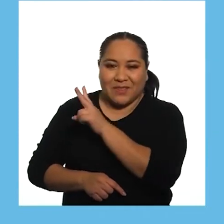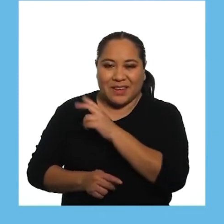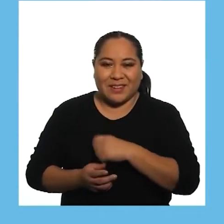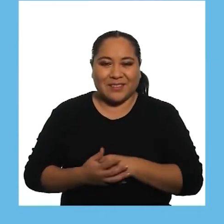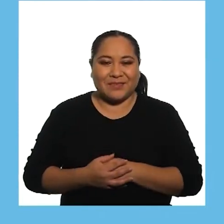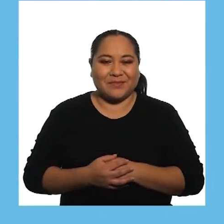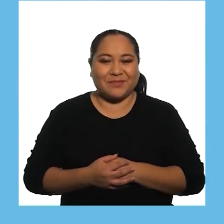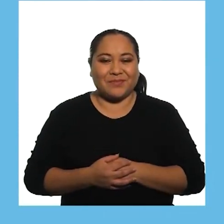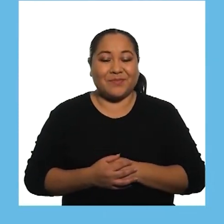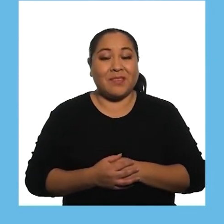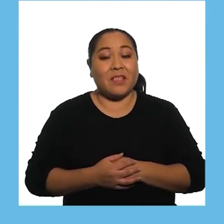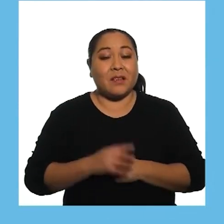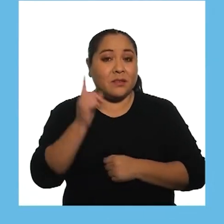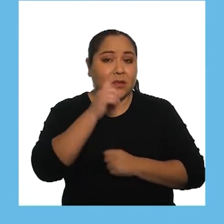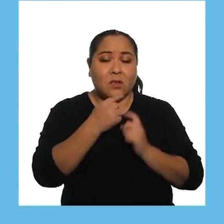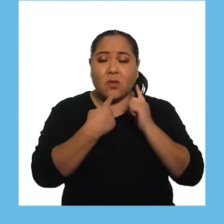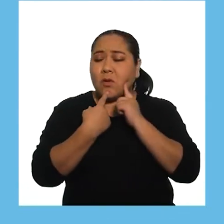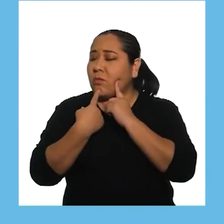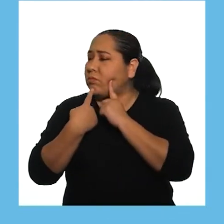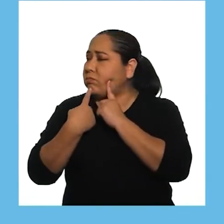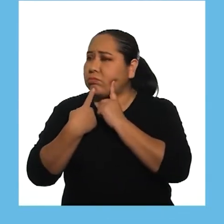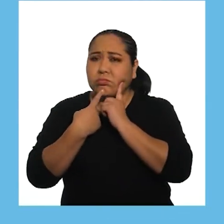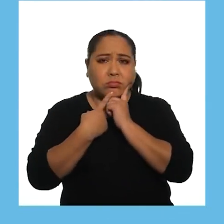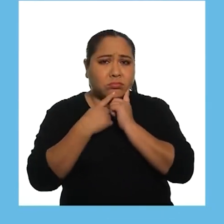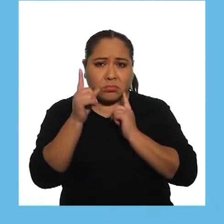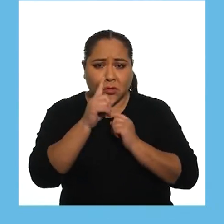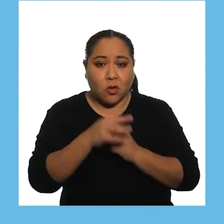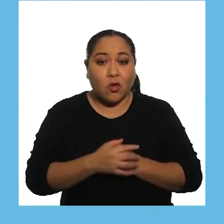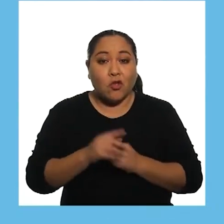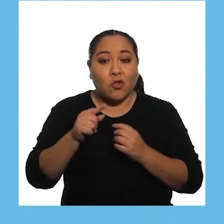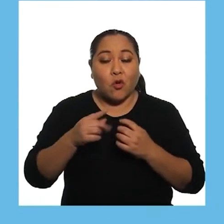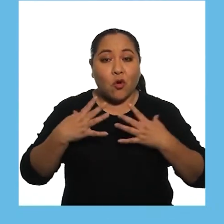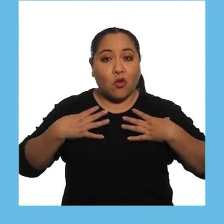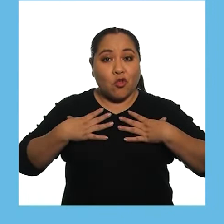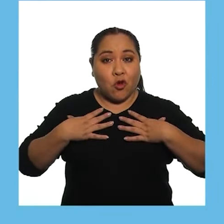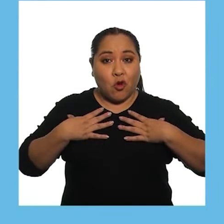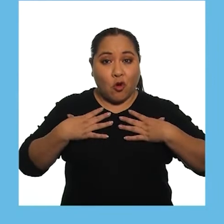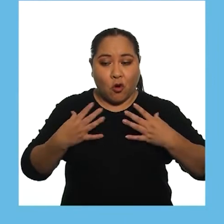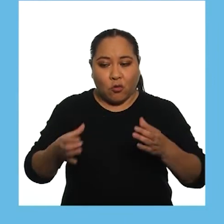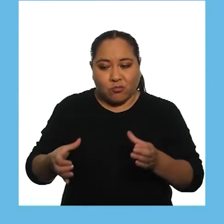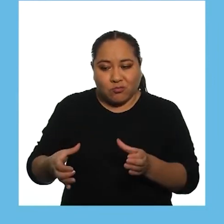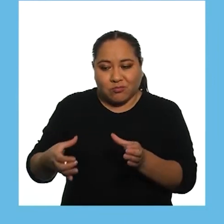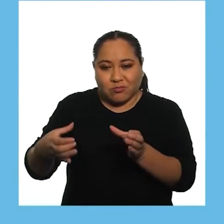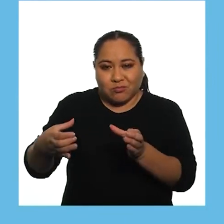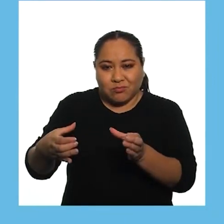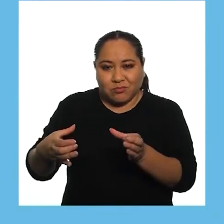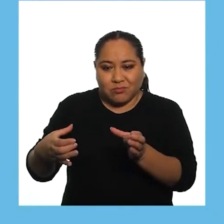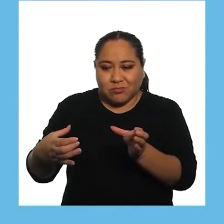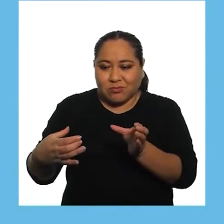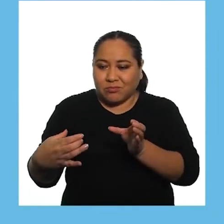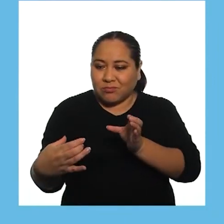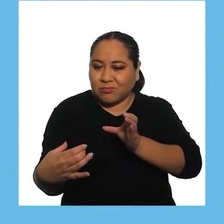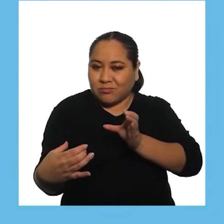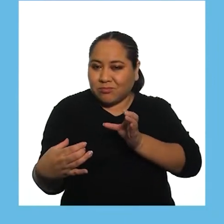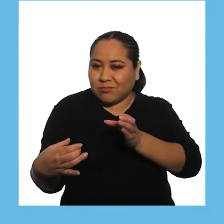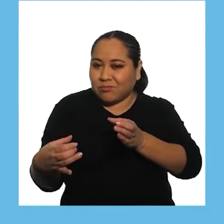para mirarlo Si no gira la cabeza, puede sujetar su tronco con suavidad y ayudarle